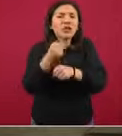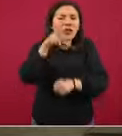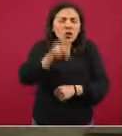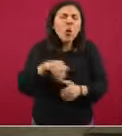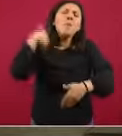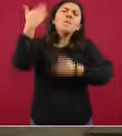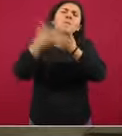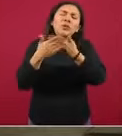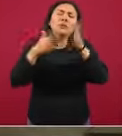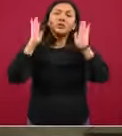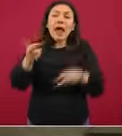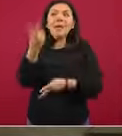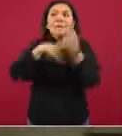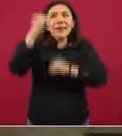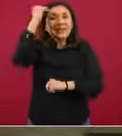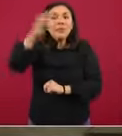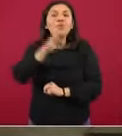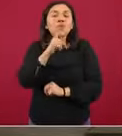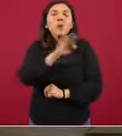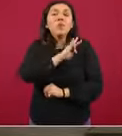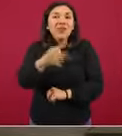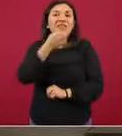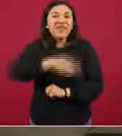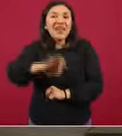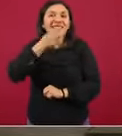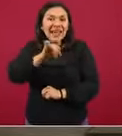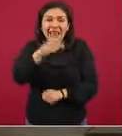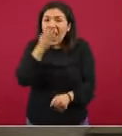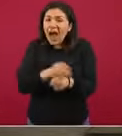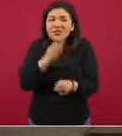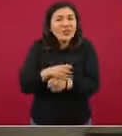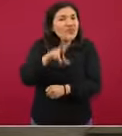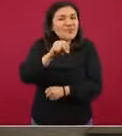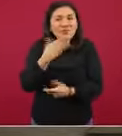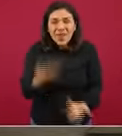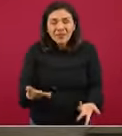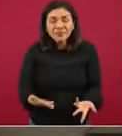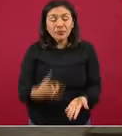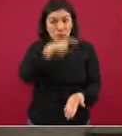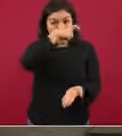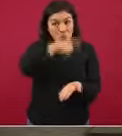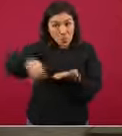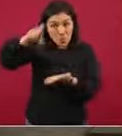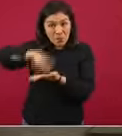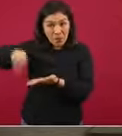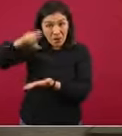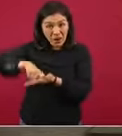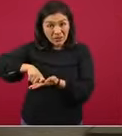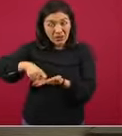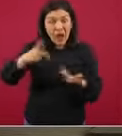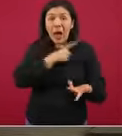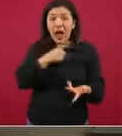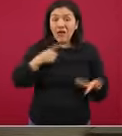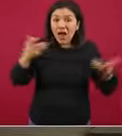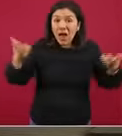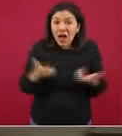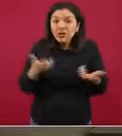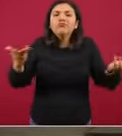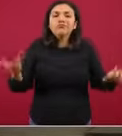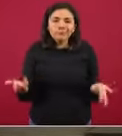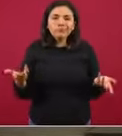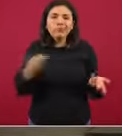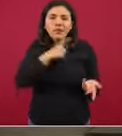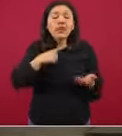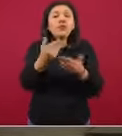ya tendremos tiempo, ya tendremos tiempo para festejar. Pero ahorita, no. Las compras que se deben realizar hay que